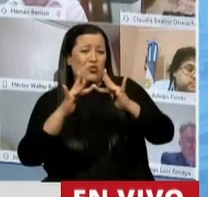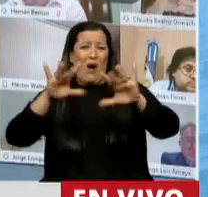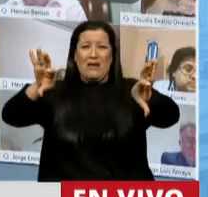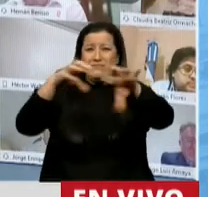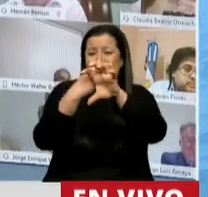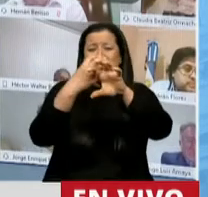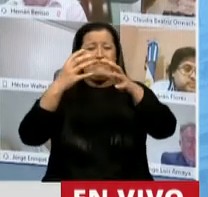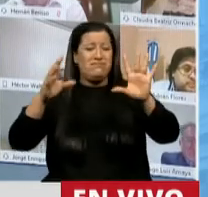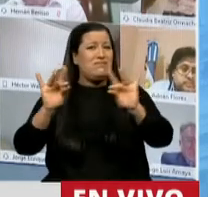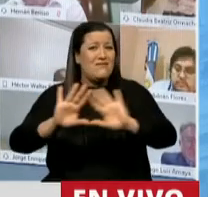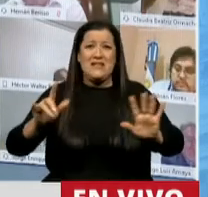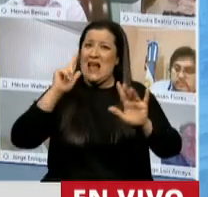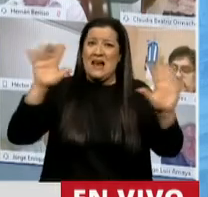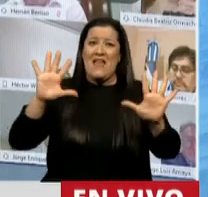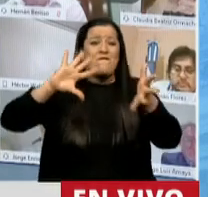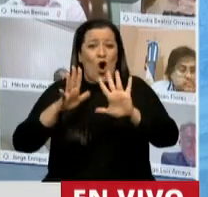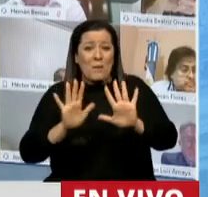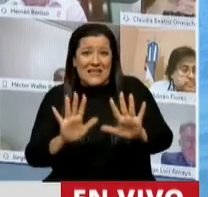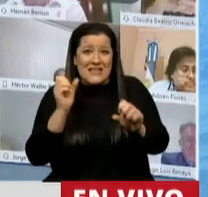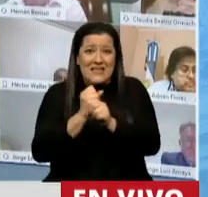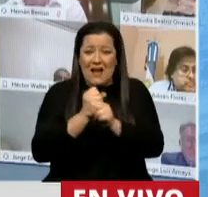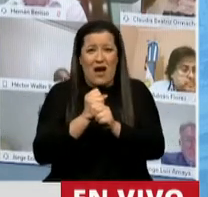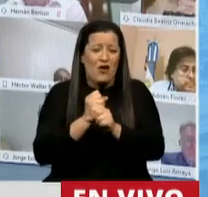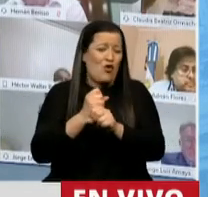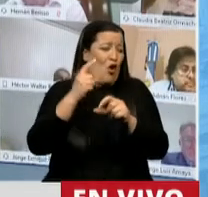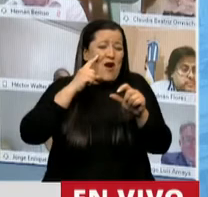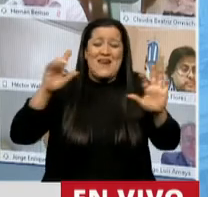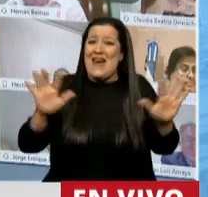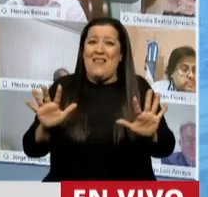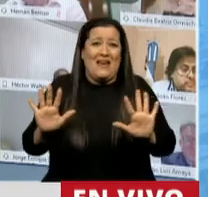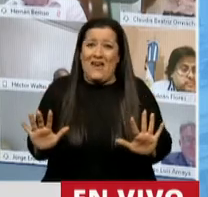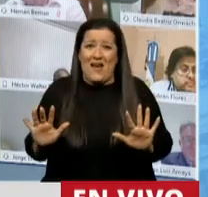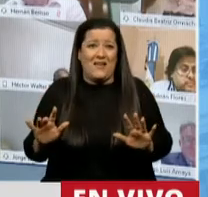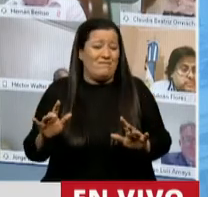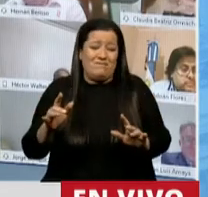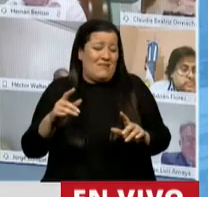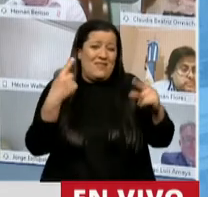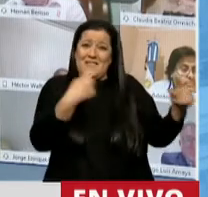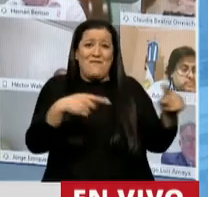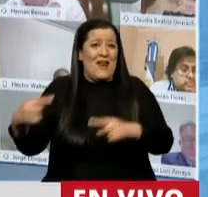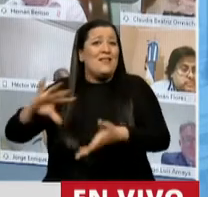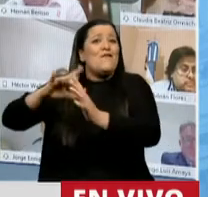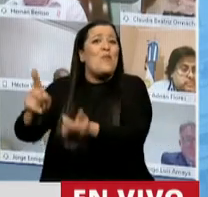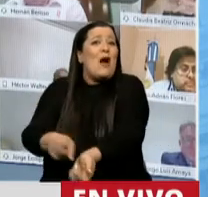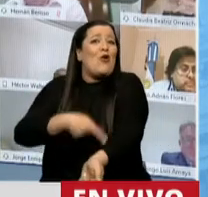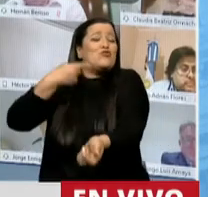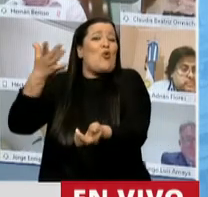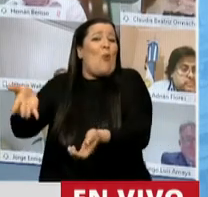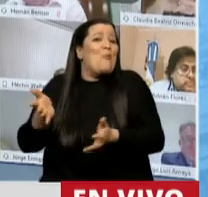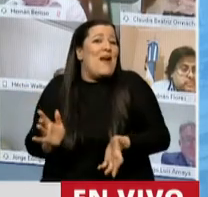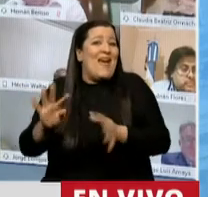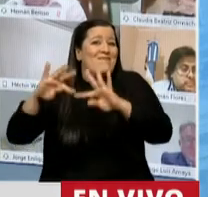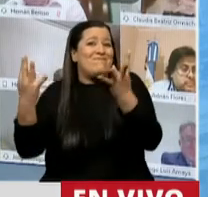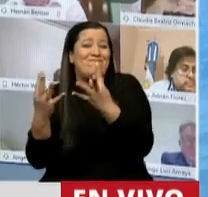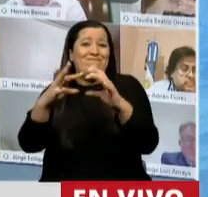trabajar de esta manera con la forma en que uno está acostumbrado a parlamentar. Para mí